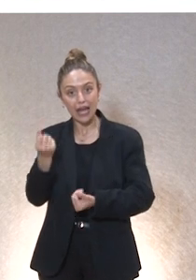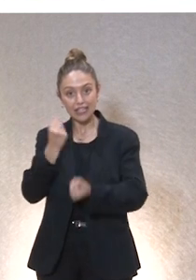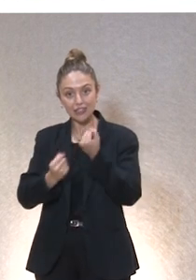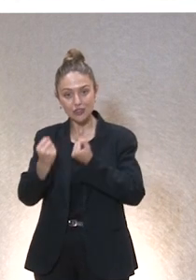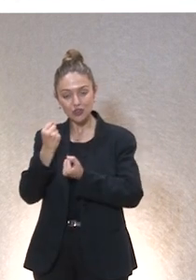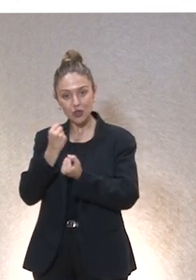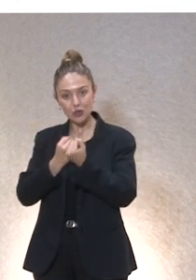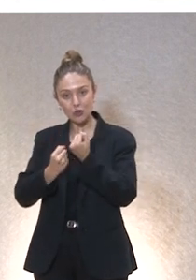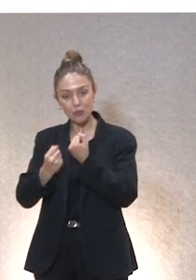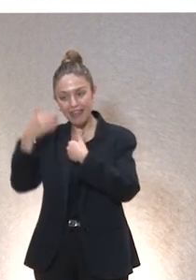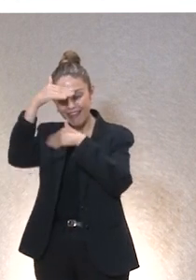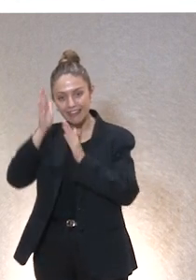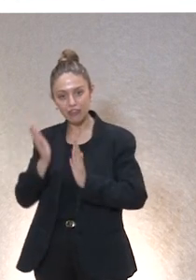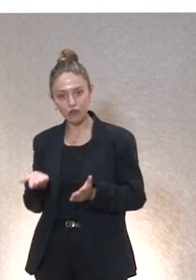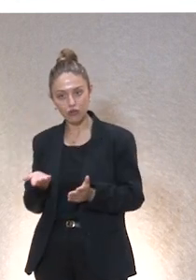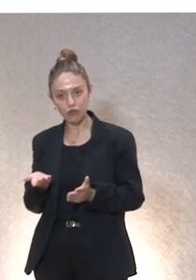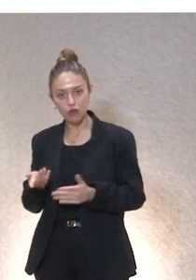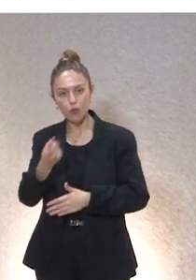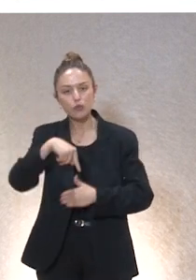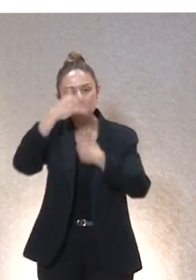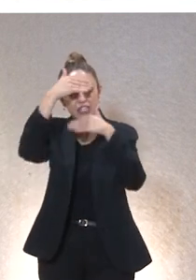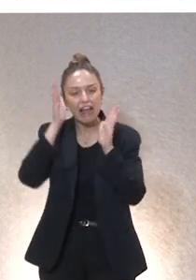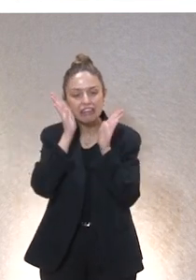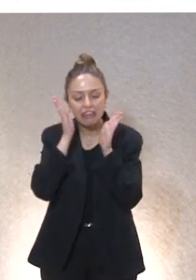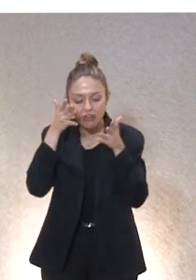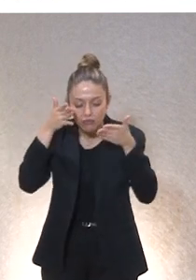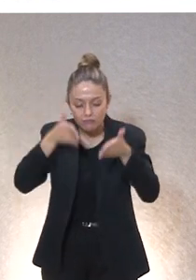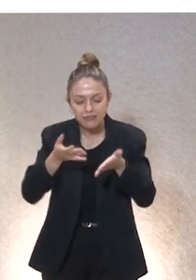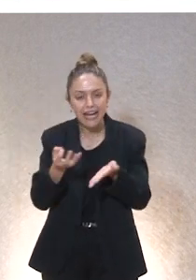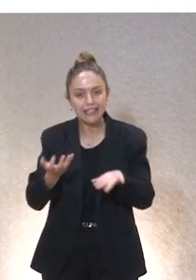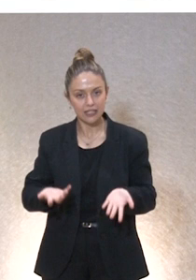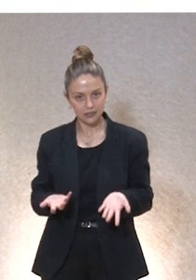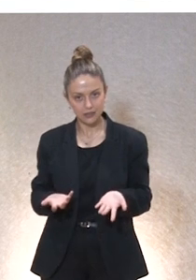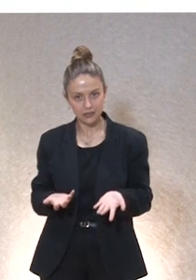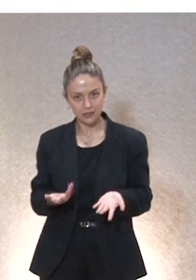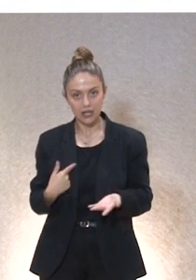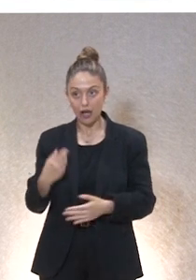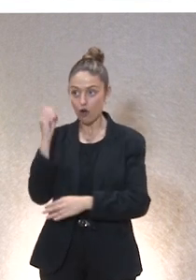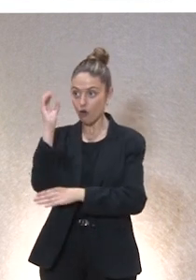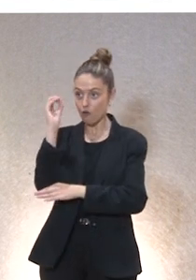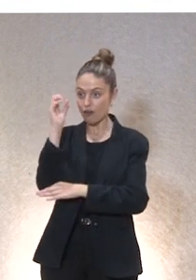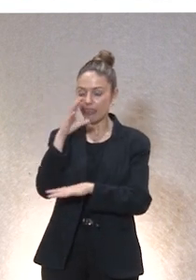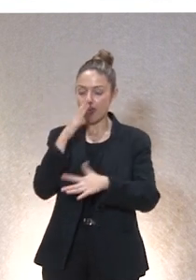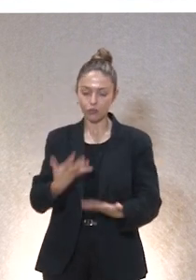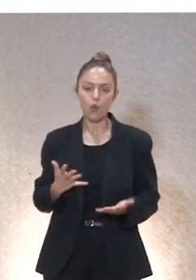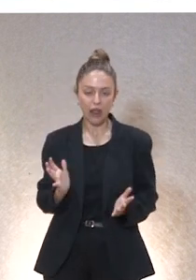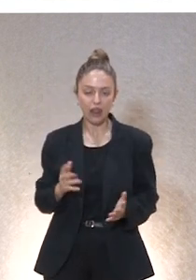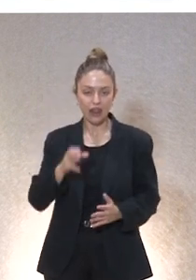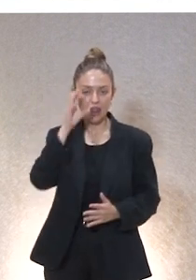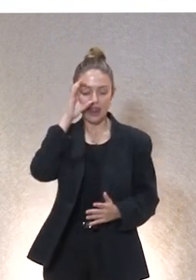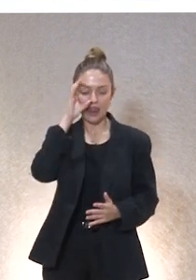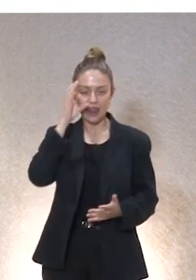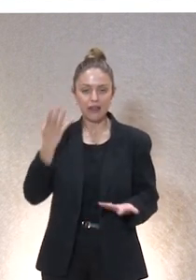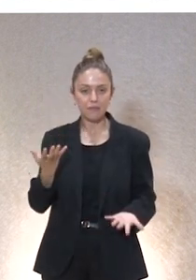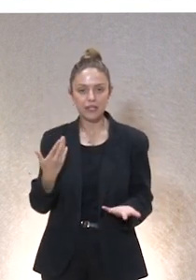atención. Si yo les pregunto a qué están ustedes atentos, ciertamente ahora están atentos a quien les está dando a la conferencia, pero no faltará